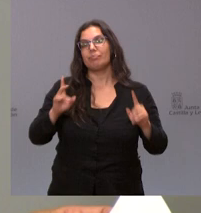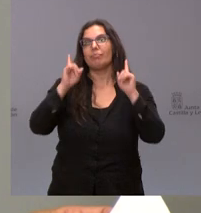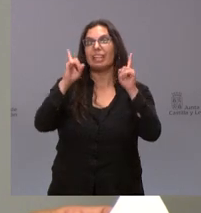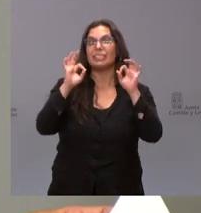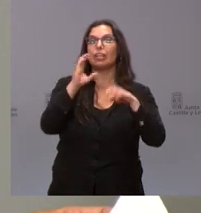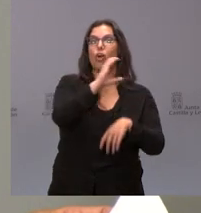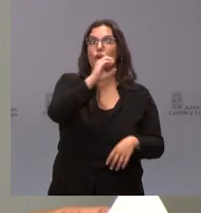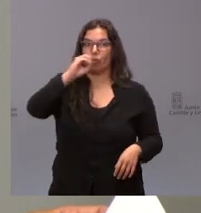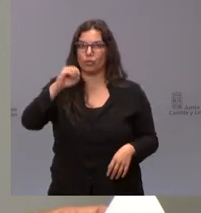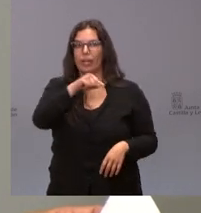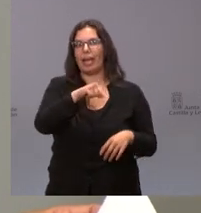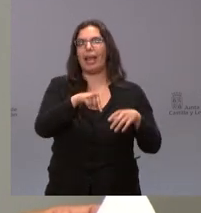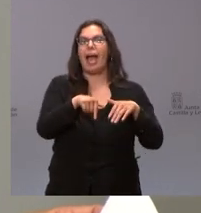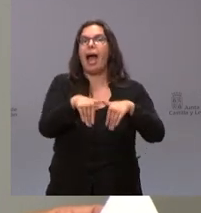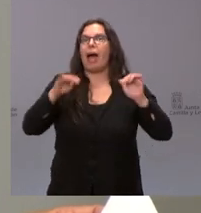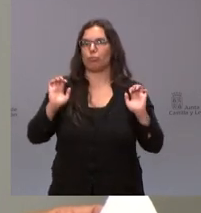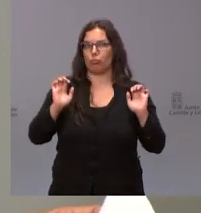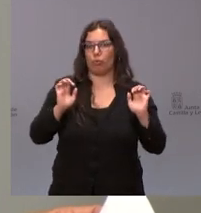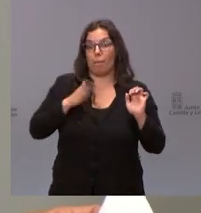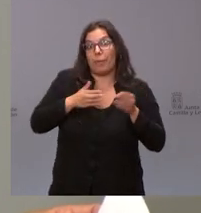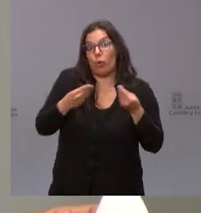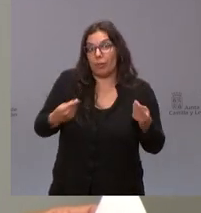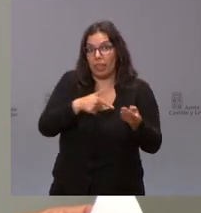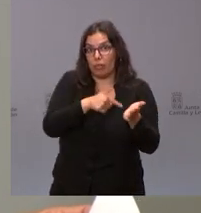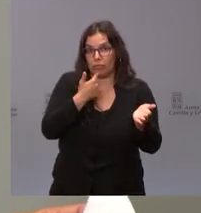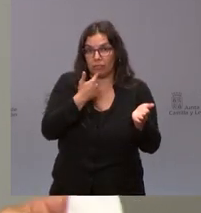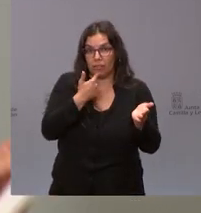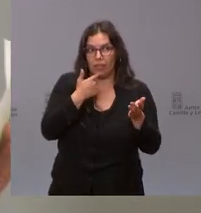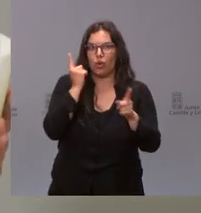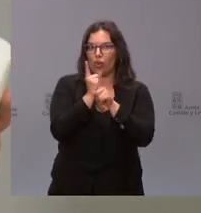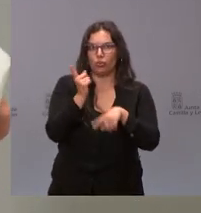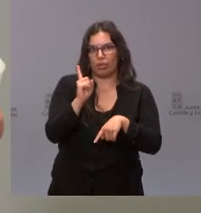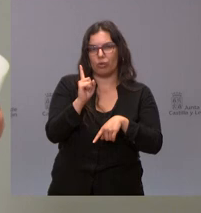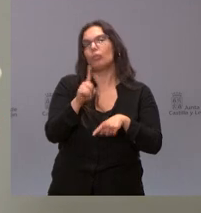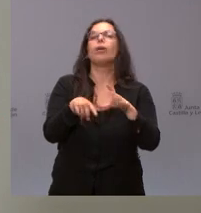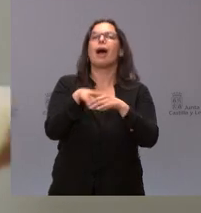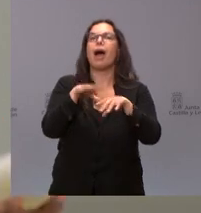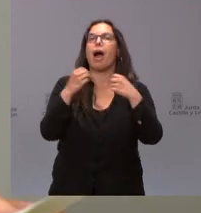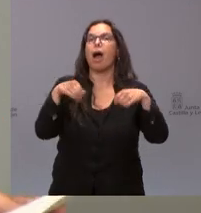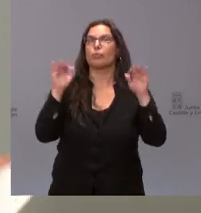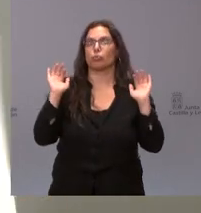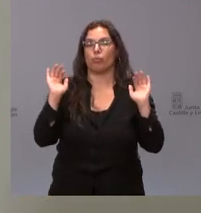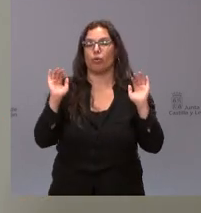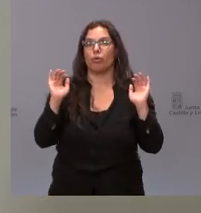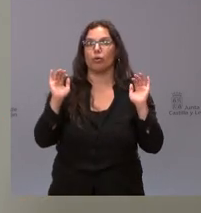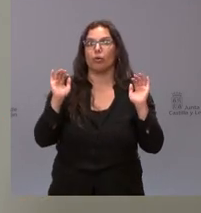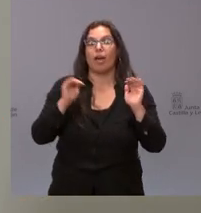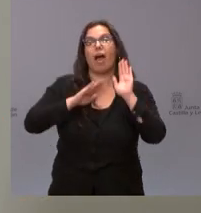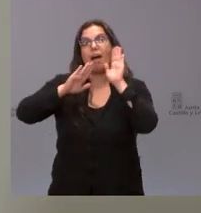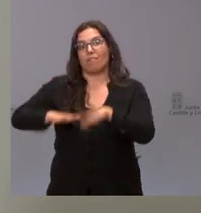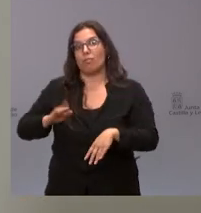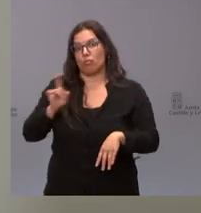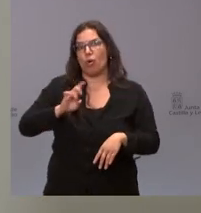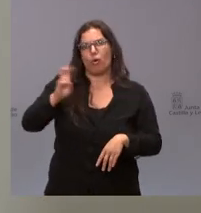comisiones obreras se abstuvo según la documentación que yo tengo se abstuvo en esa votación es verdad que no votó a favor como votaron otros